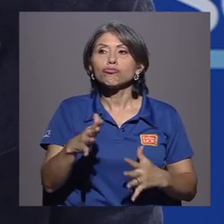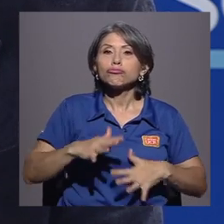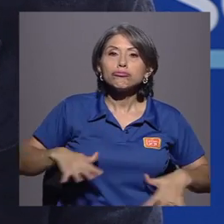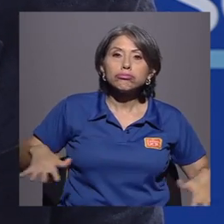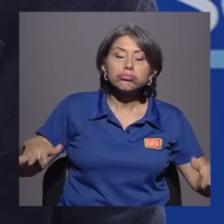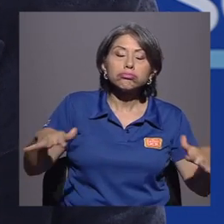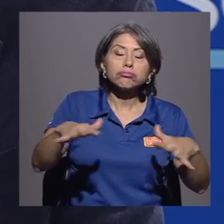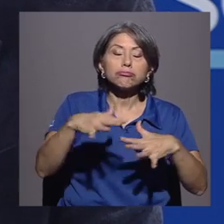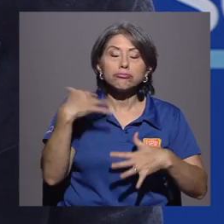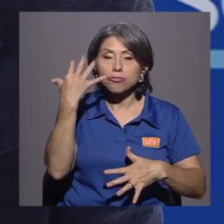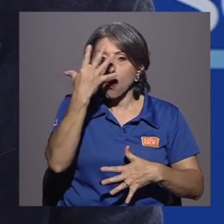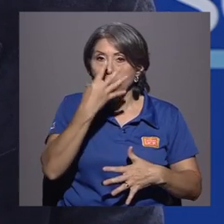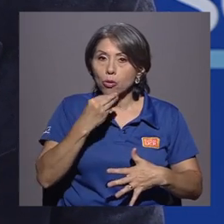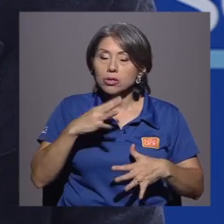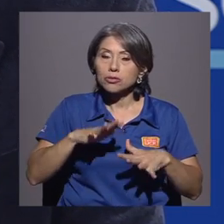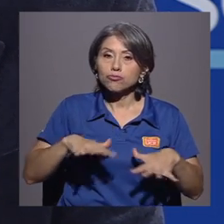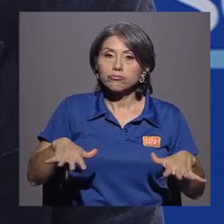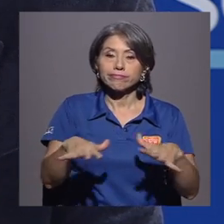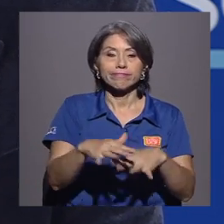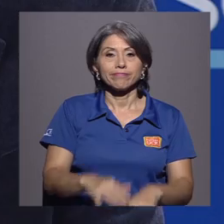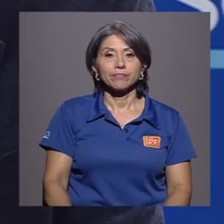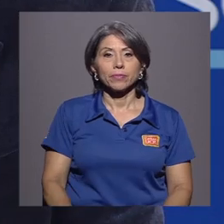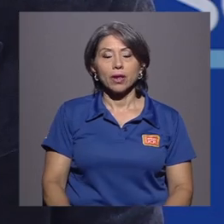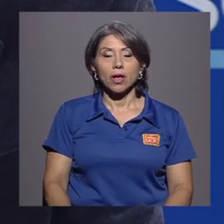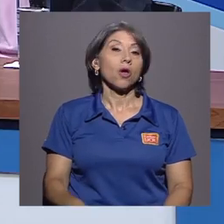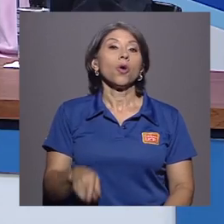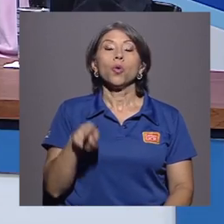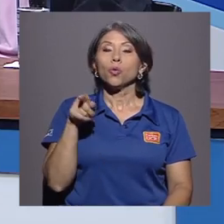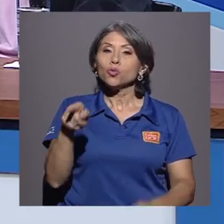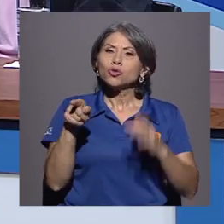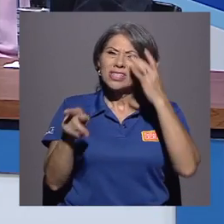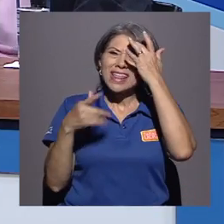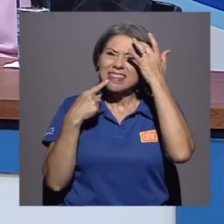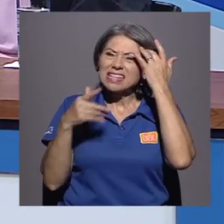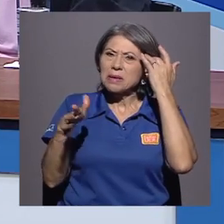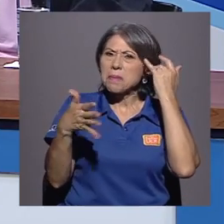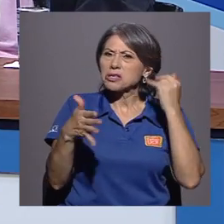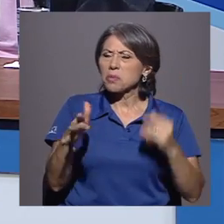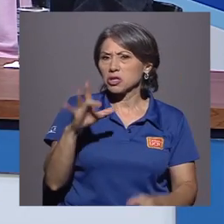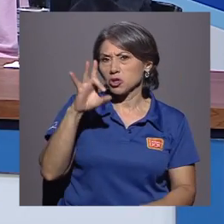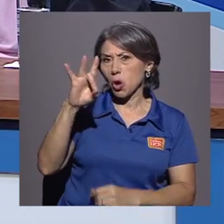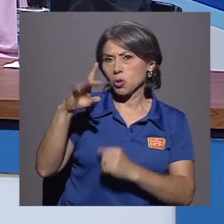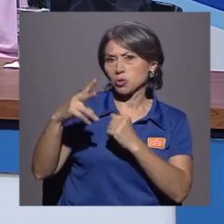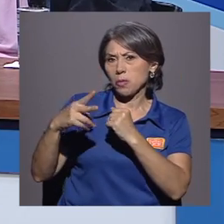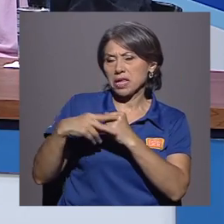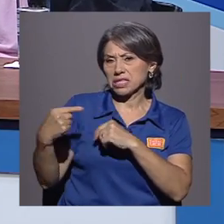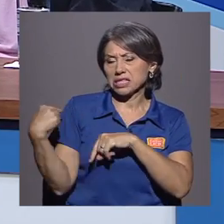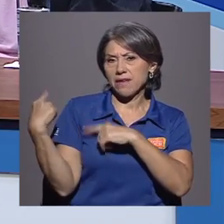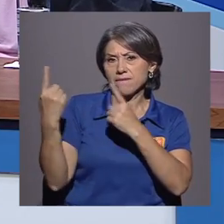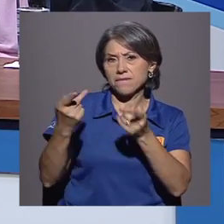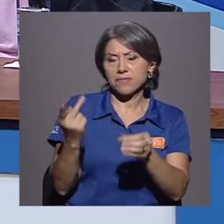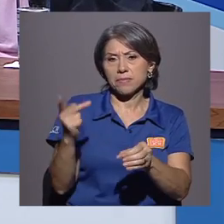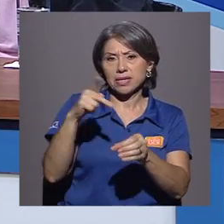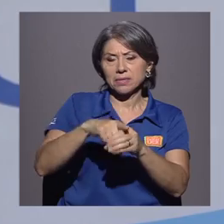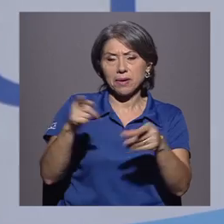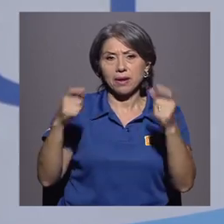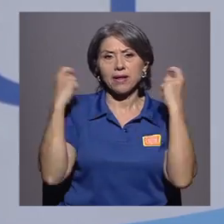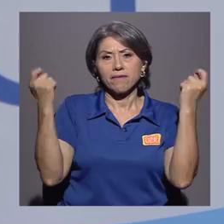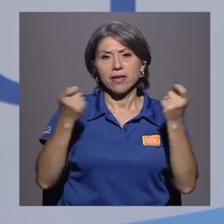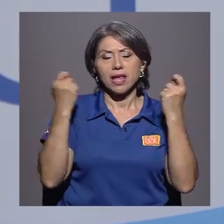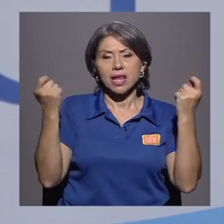ambiente bastante agradable. Bueno, que ha estado, me decía, más o menos unas ocho ediciones, ha participado de la feria